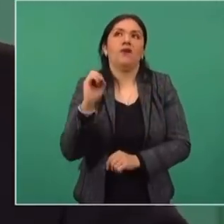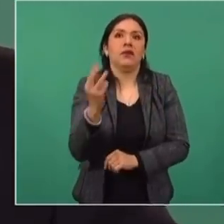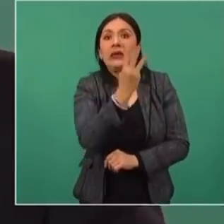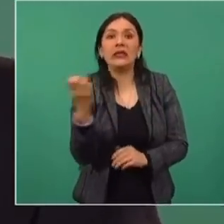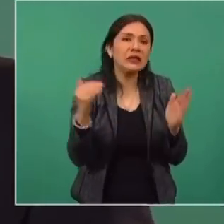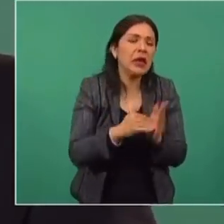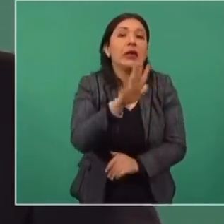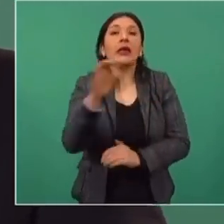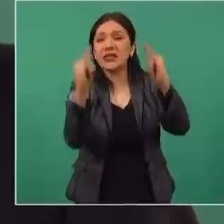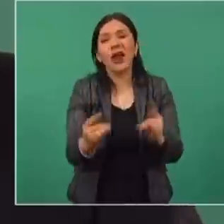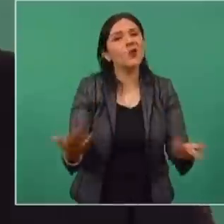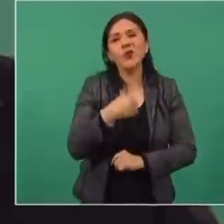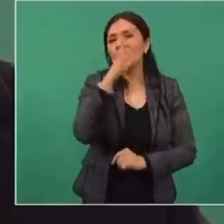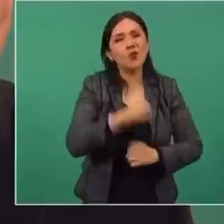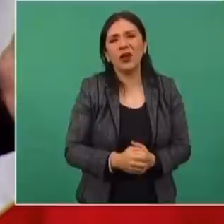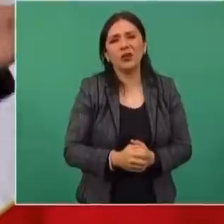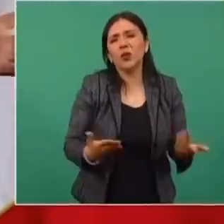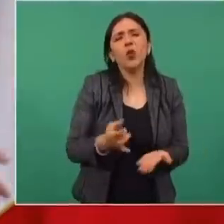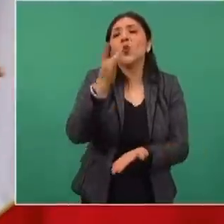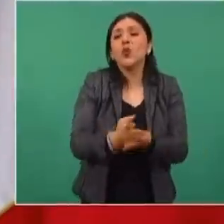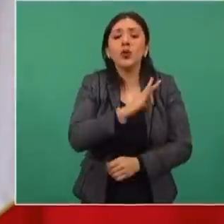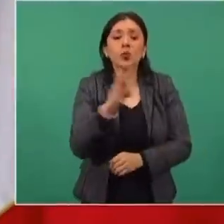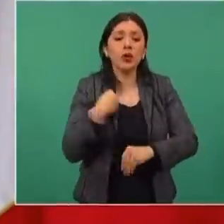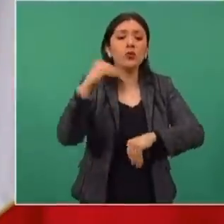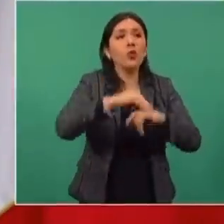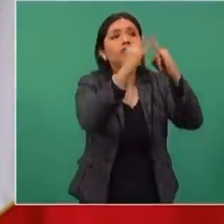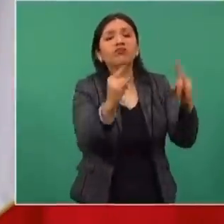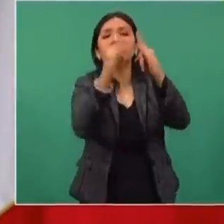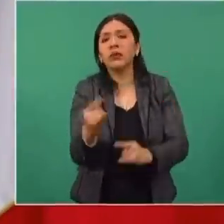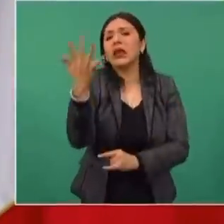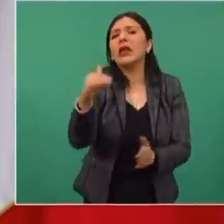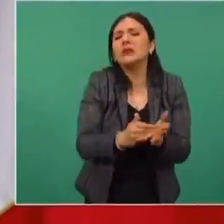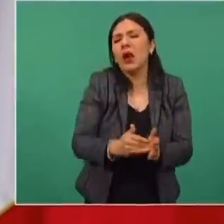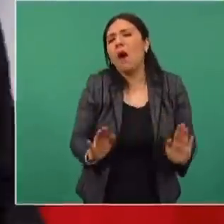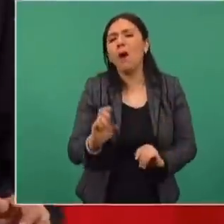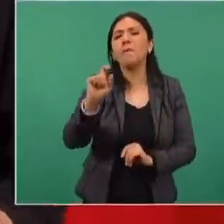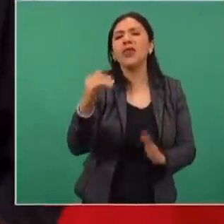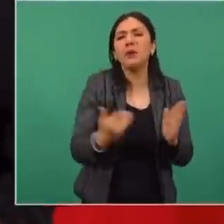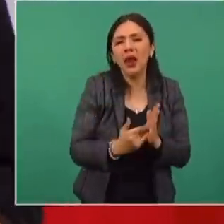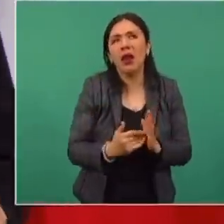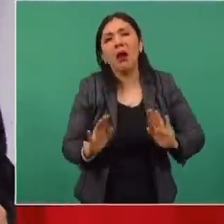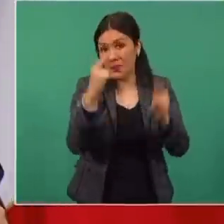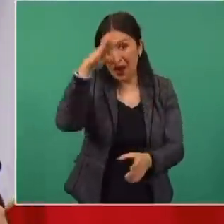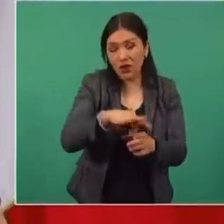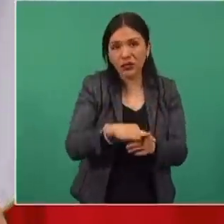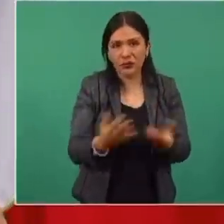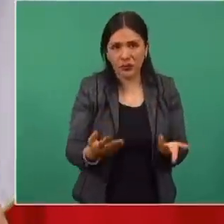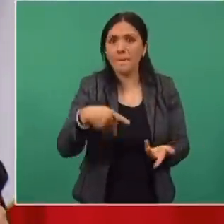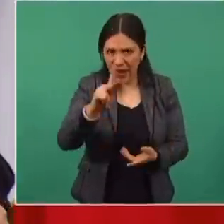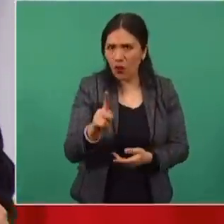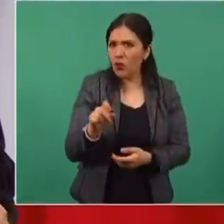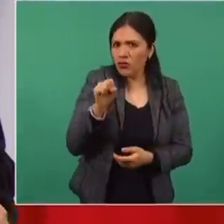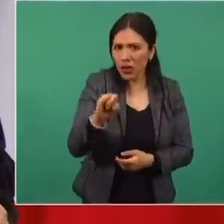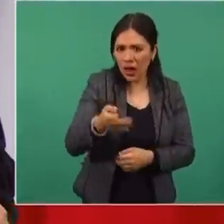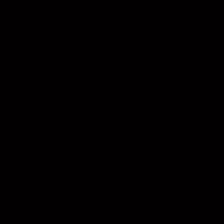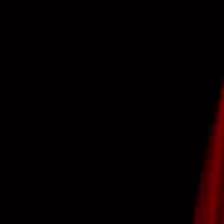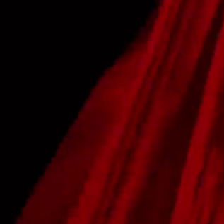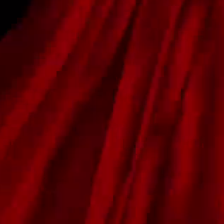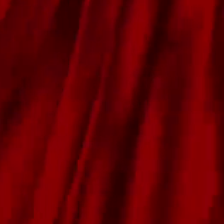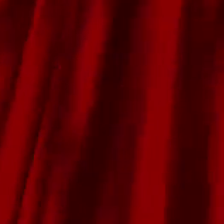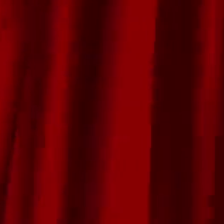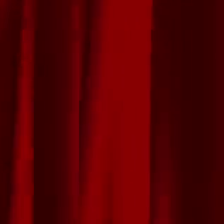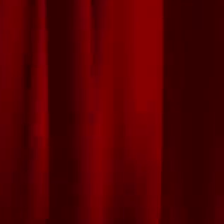300 mil, 500 mil casillas, nos alcanza nada más para instalar 10 mil, 20 mil, 30 mil, pero cumplir con el mandato constitucional.